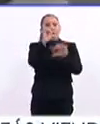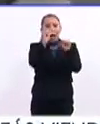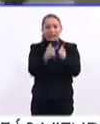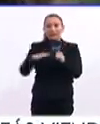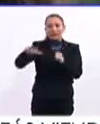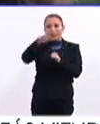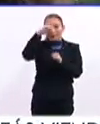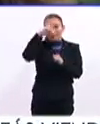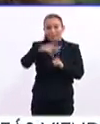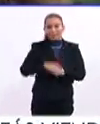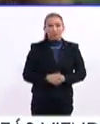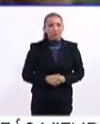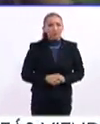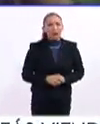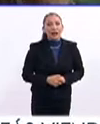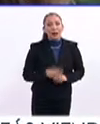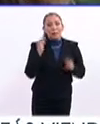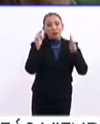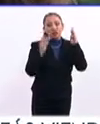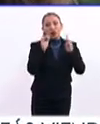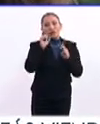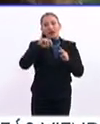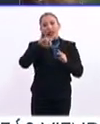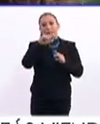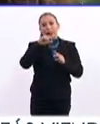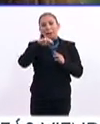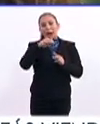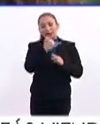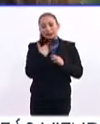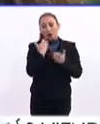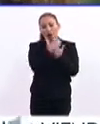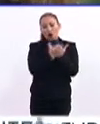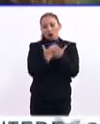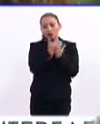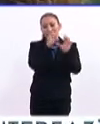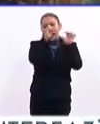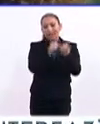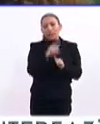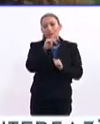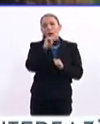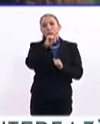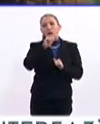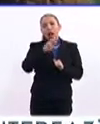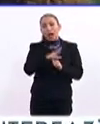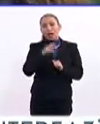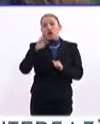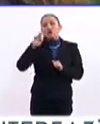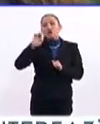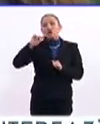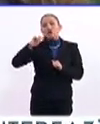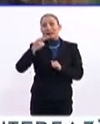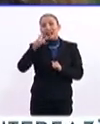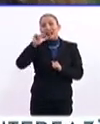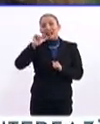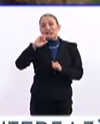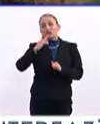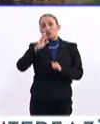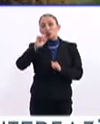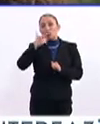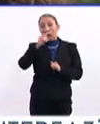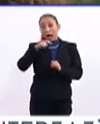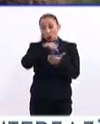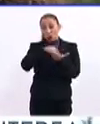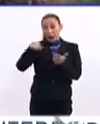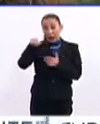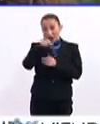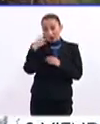arte popular. El Museo Franz Mayer cuenta con la colección de arte popular Ruth de Lechuga. Entonces, en este centro,